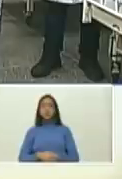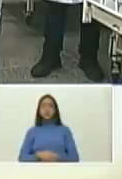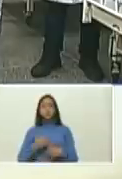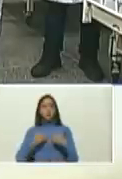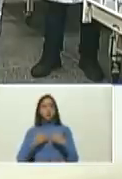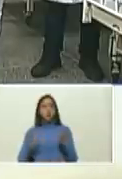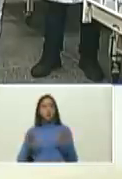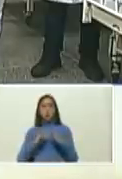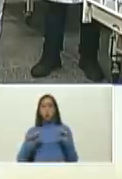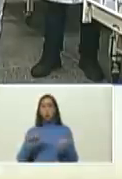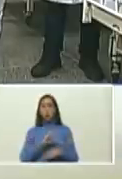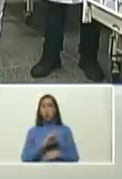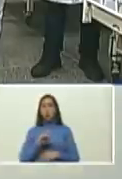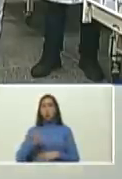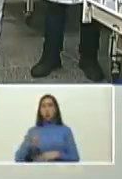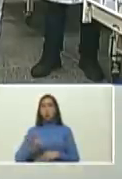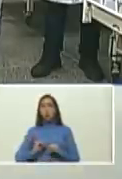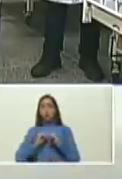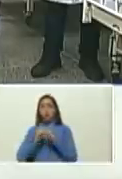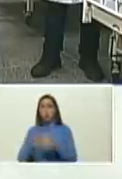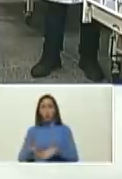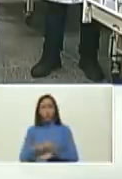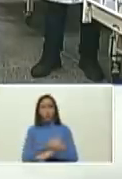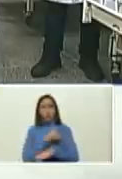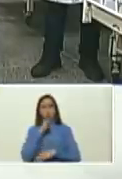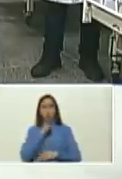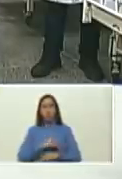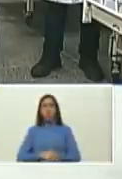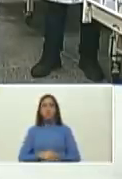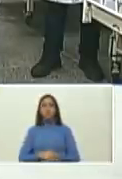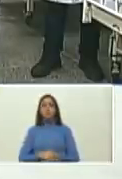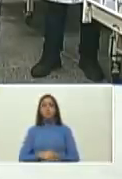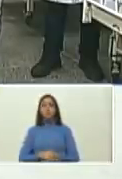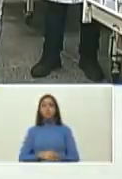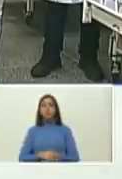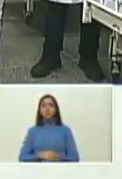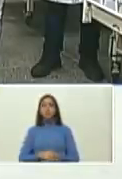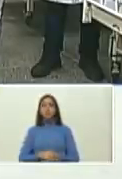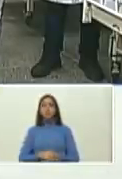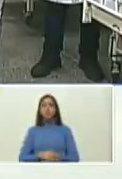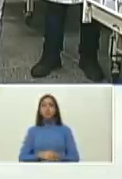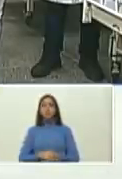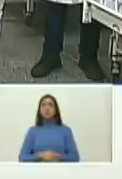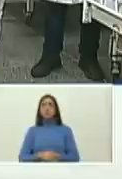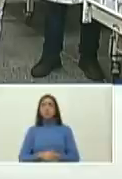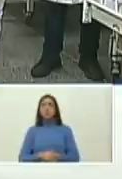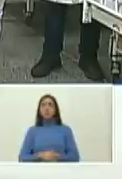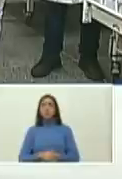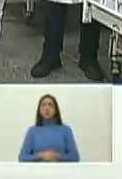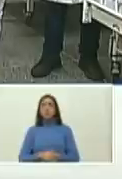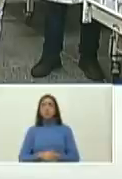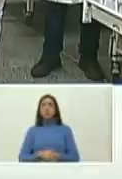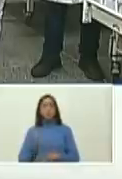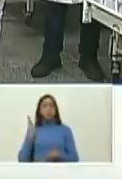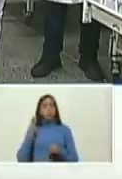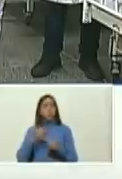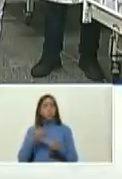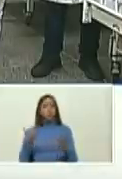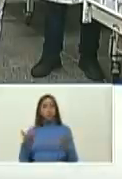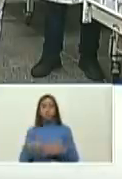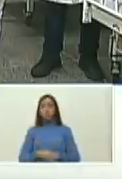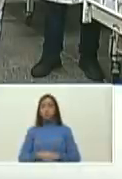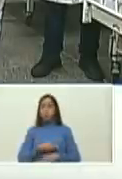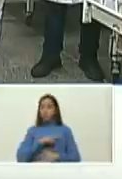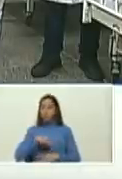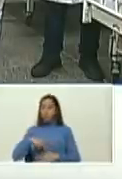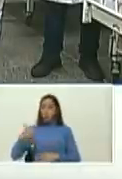lo dije cuando empezamos la pandemia señora vicepresidenta lancé un reto vamos